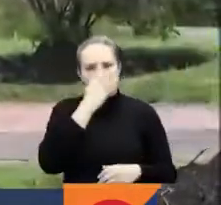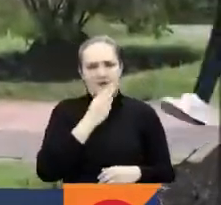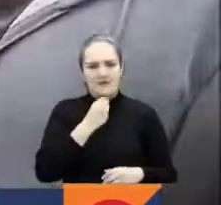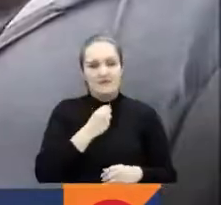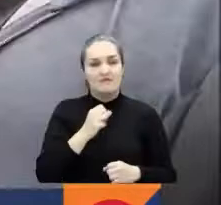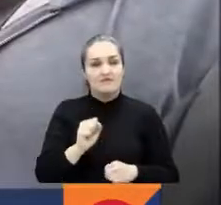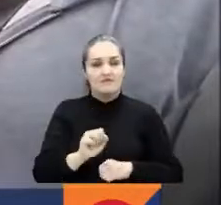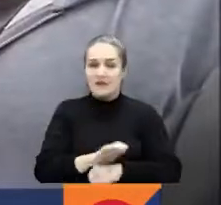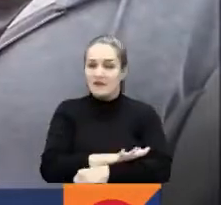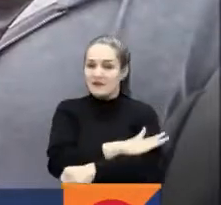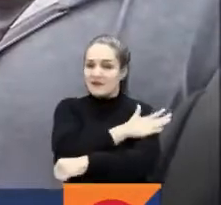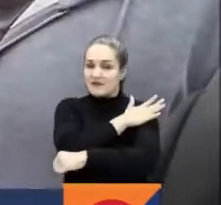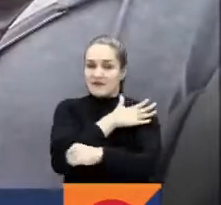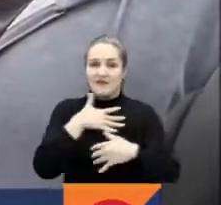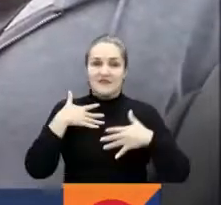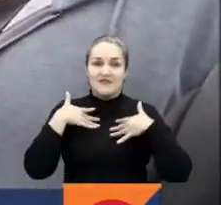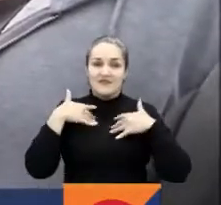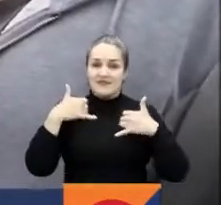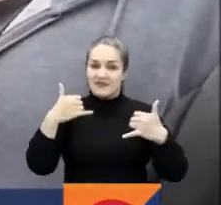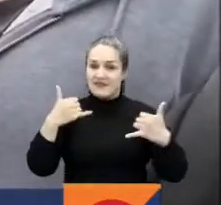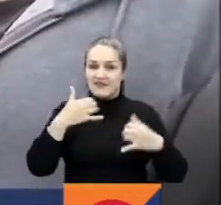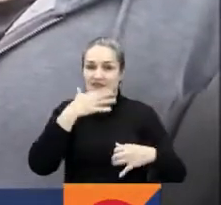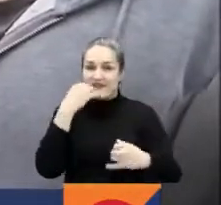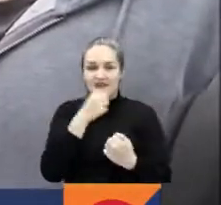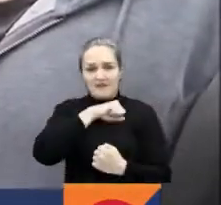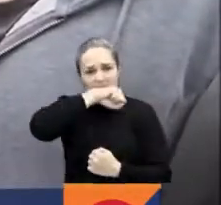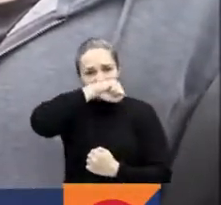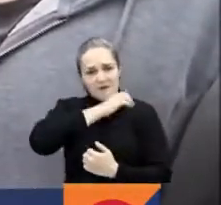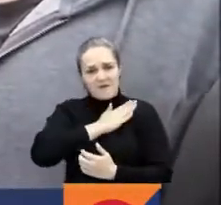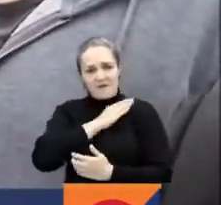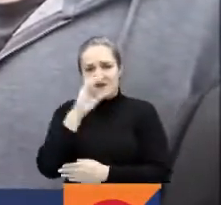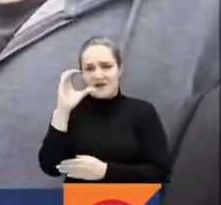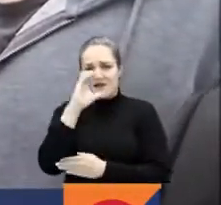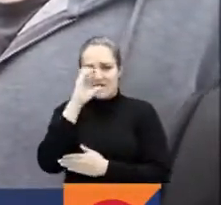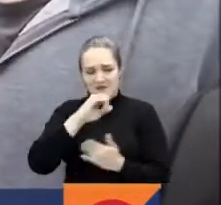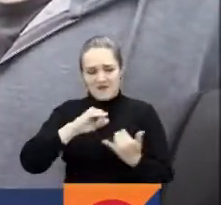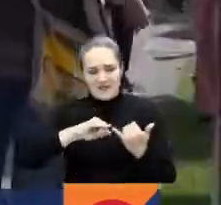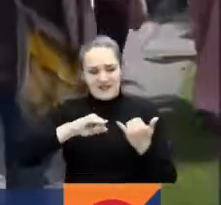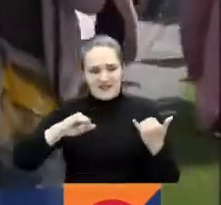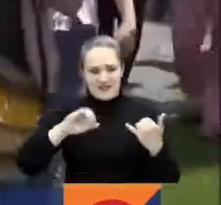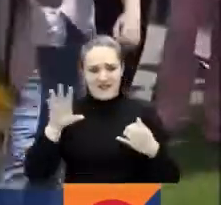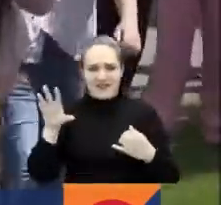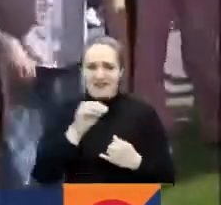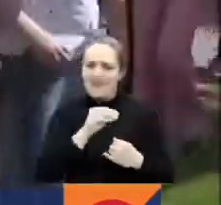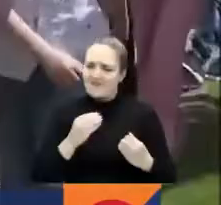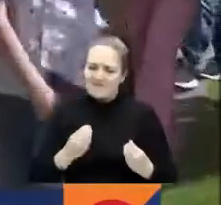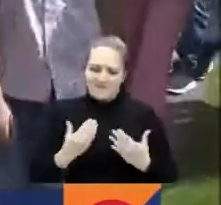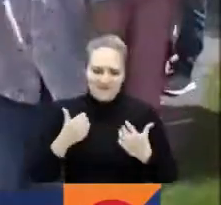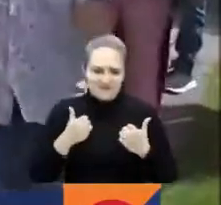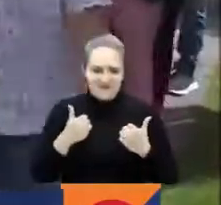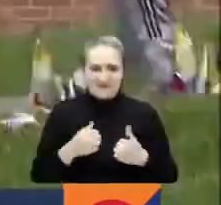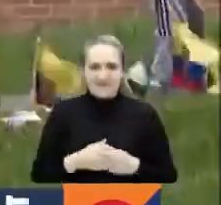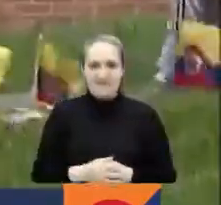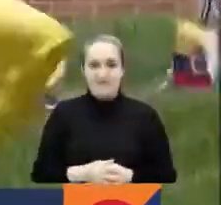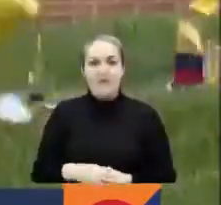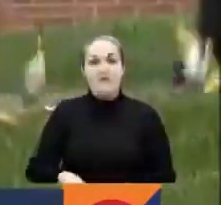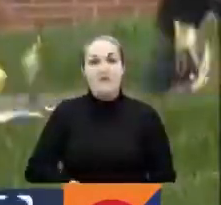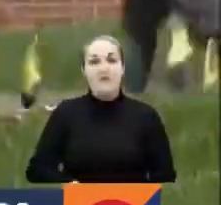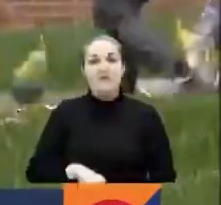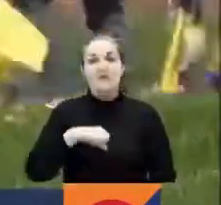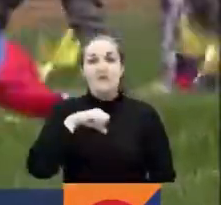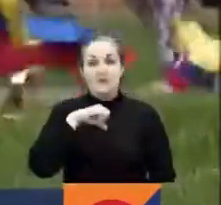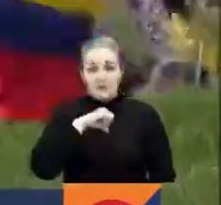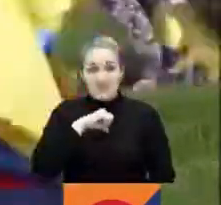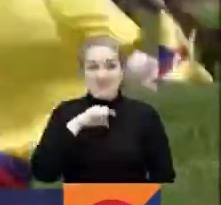emocionada, muy feliz, amo mi país, amo mi patria, amo la independencia, gracias a Dios somos libres. El orgullo por la bandera tricolor,